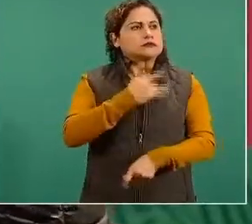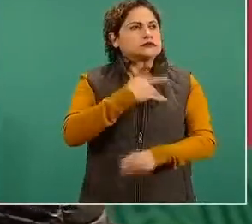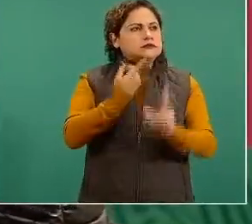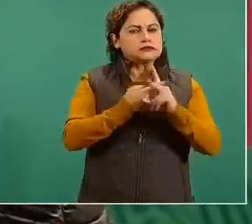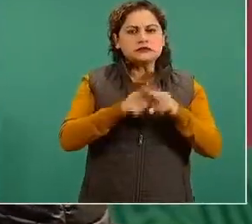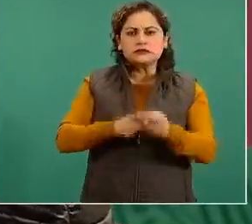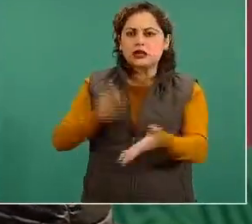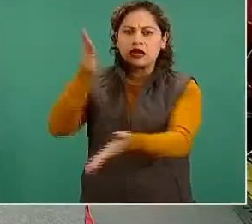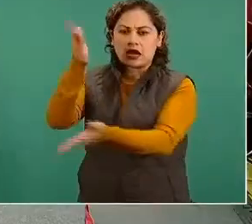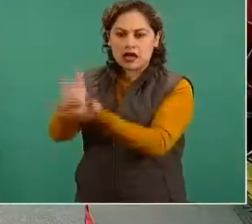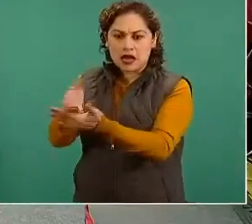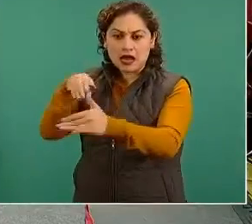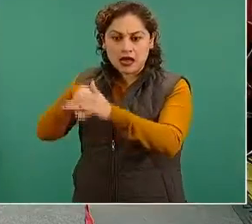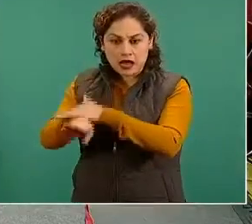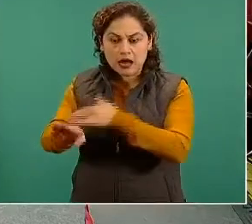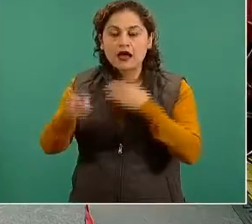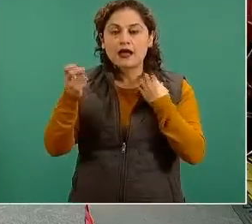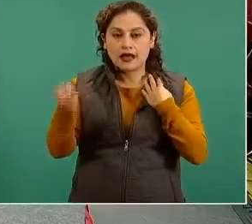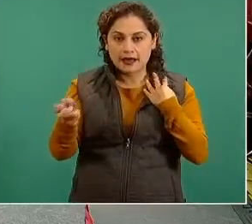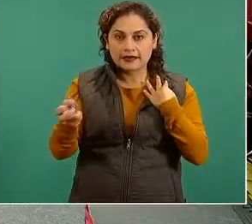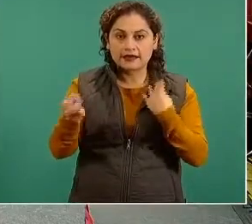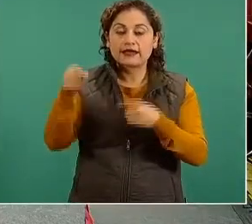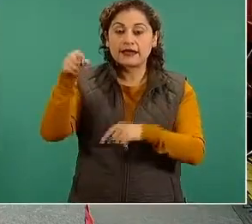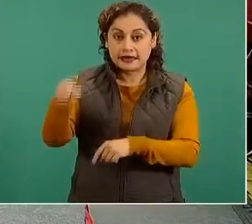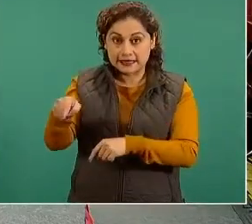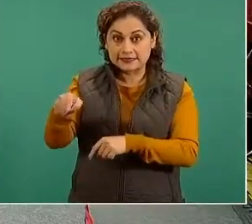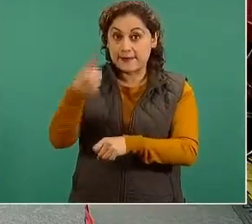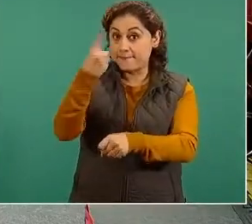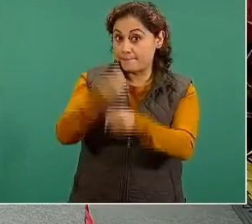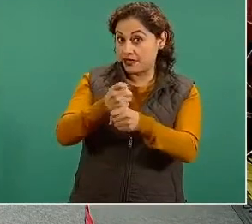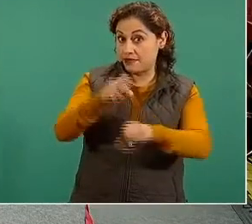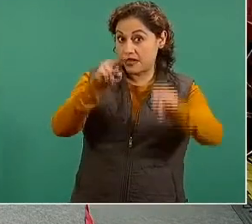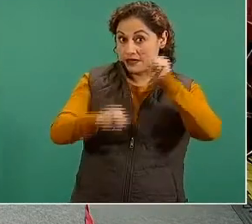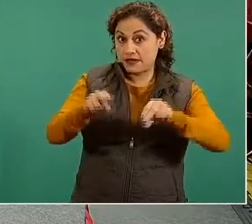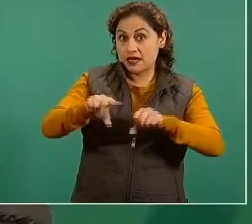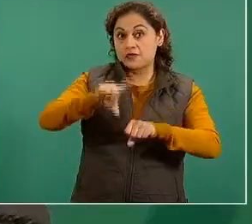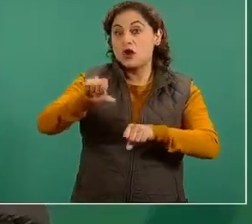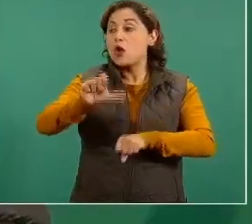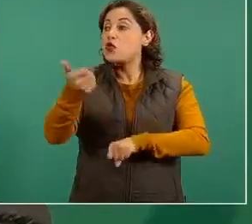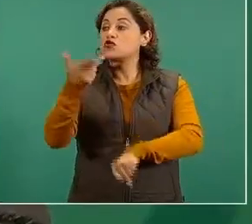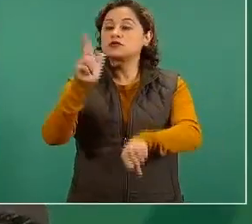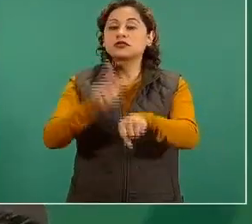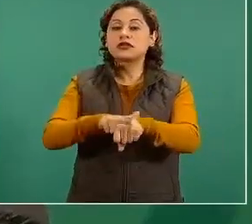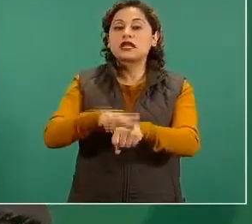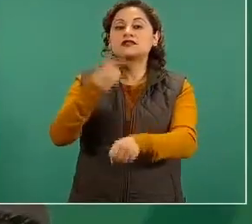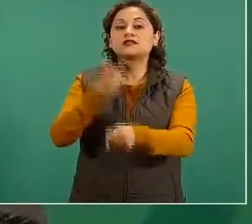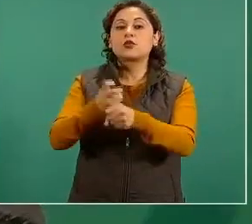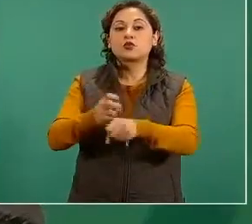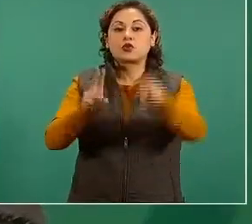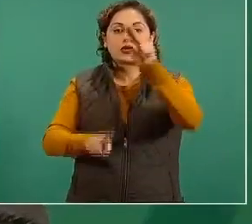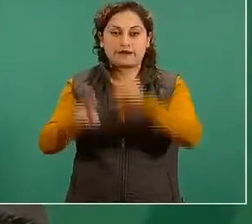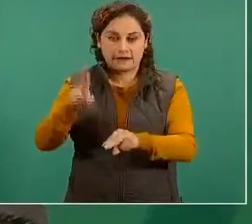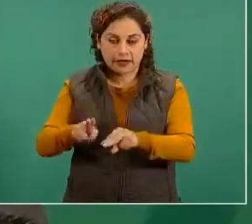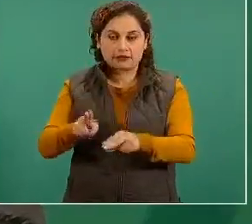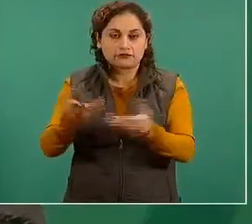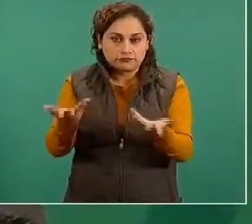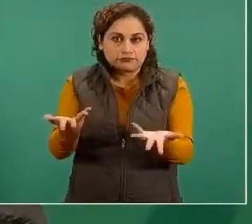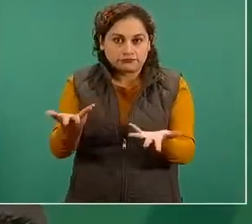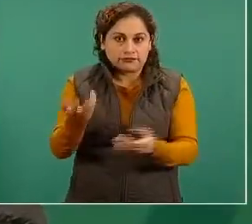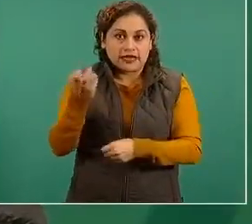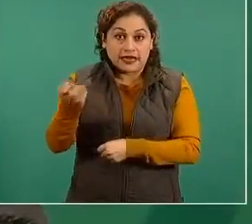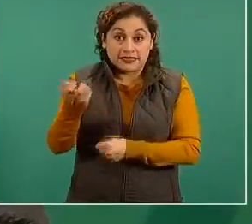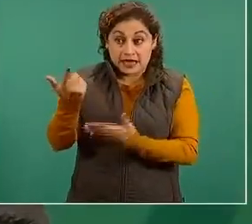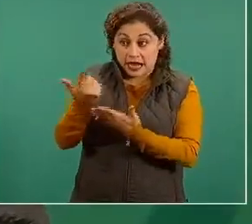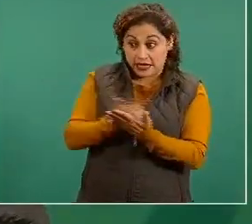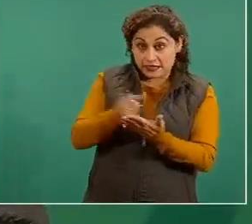derivan si es que así lo requiriera al segundo nivel de atención estas estas personas no estaban